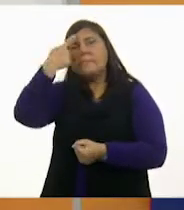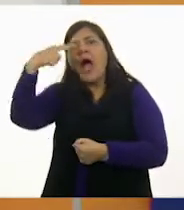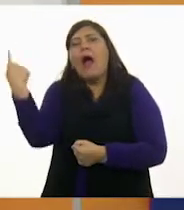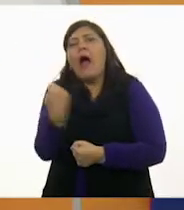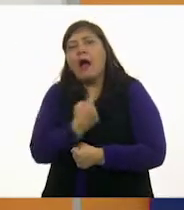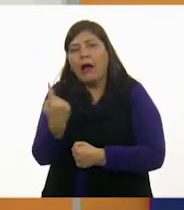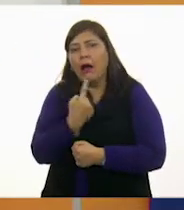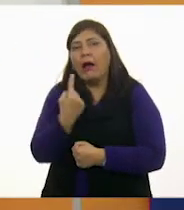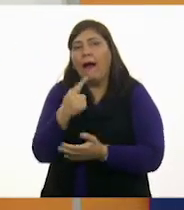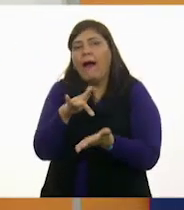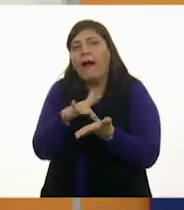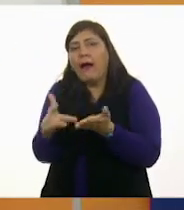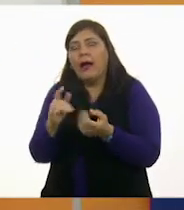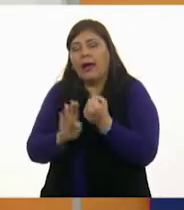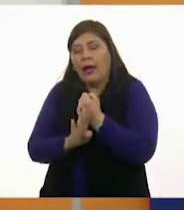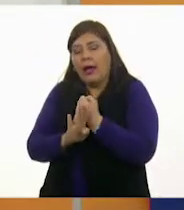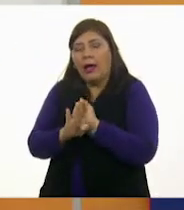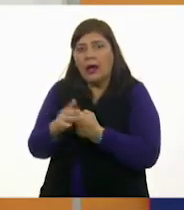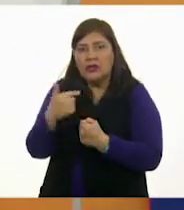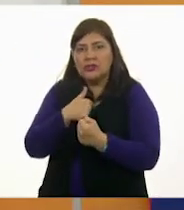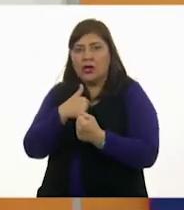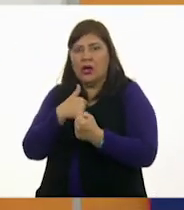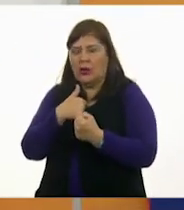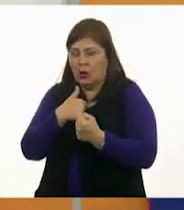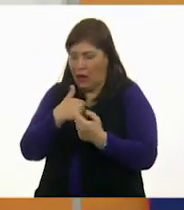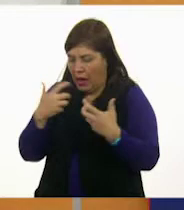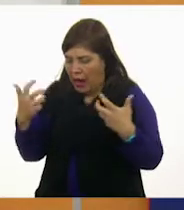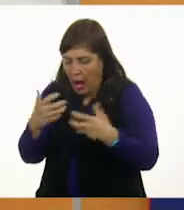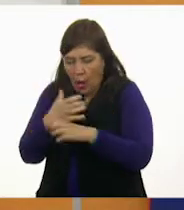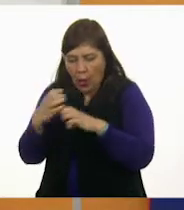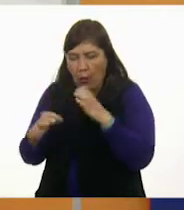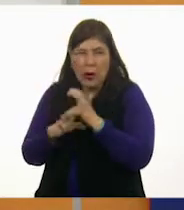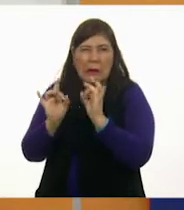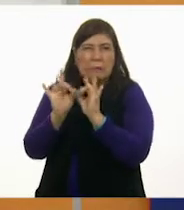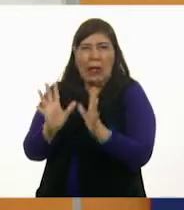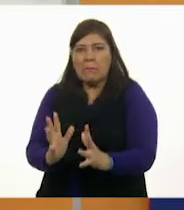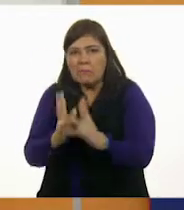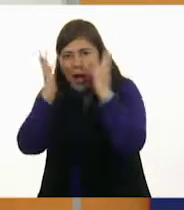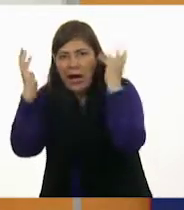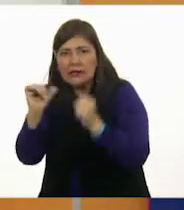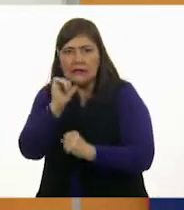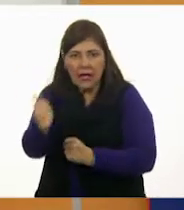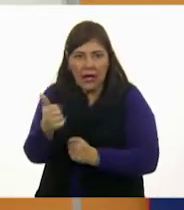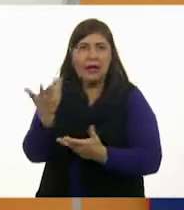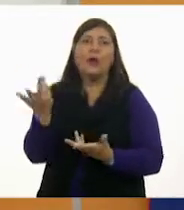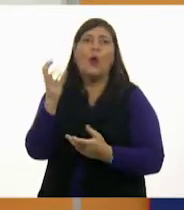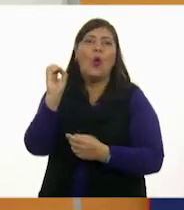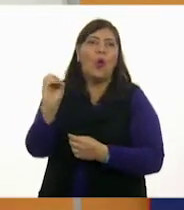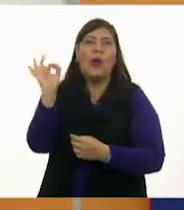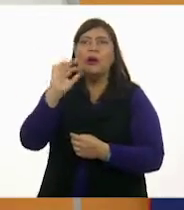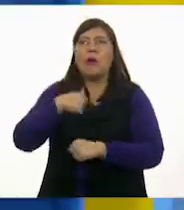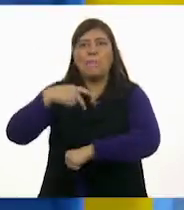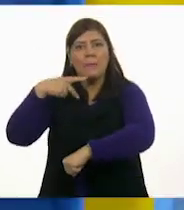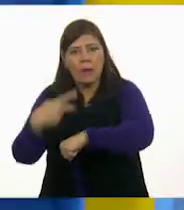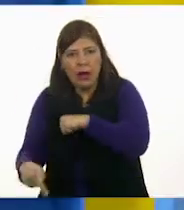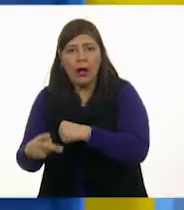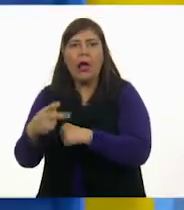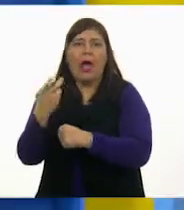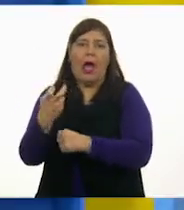que nosotros hagamos cosas que no podemos hacer o que podrían hacernos estar en peligro.